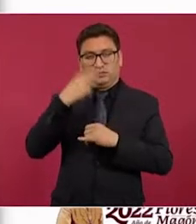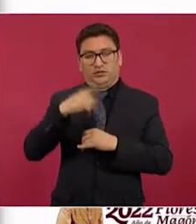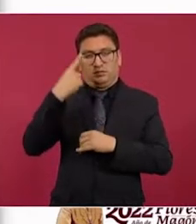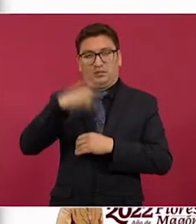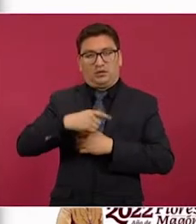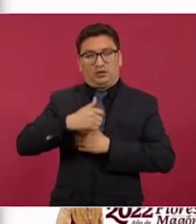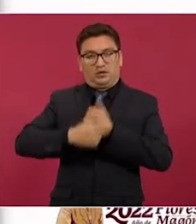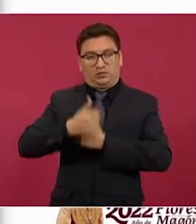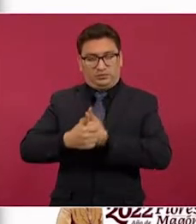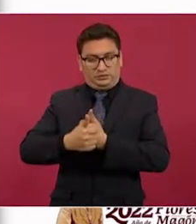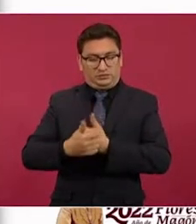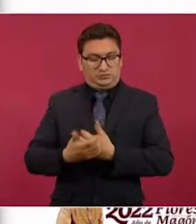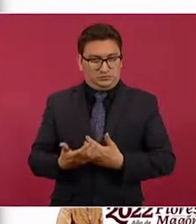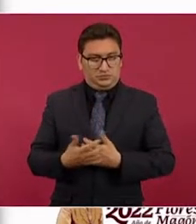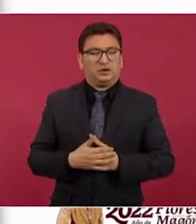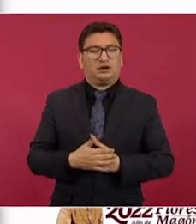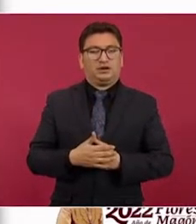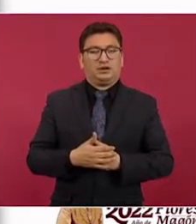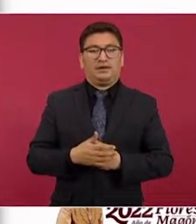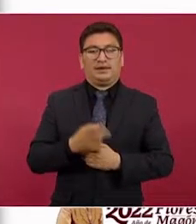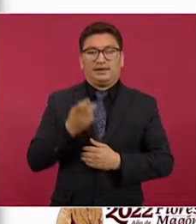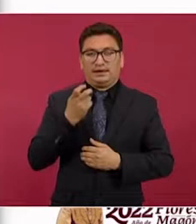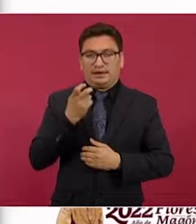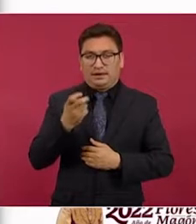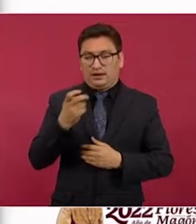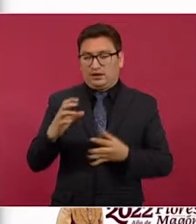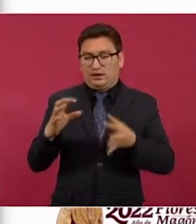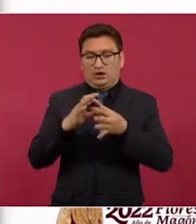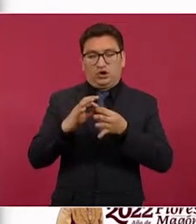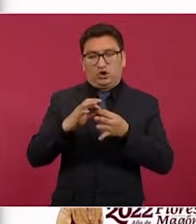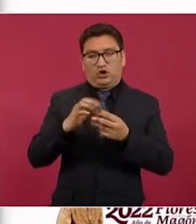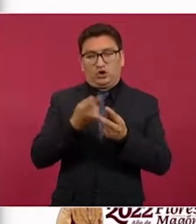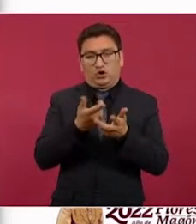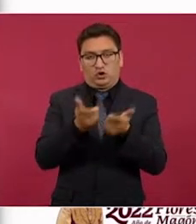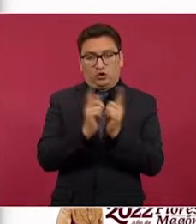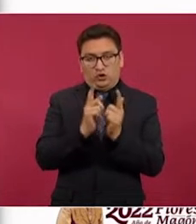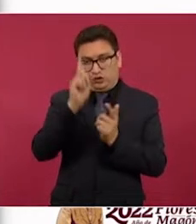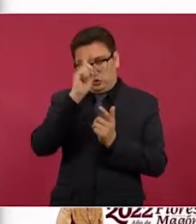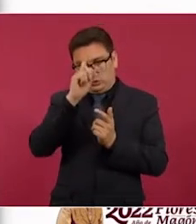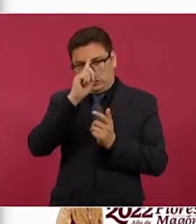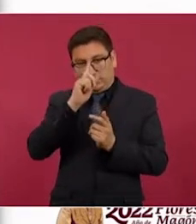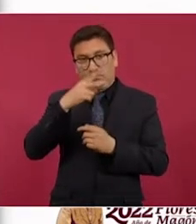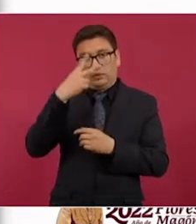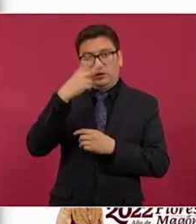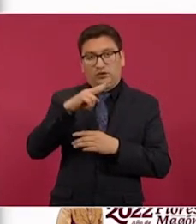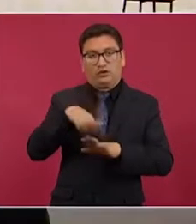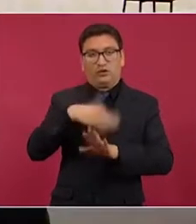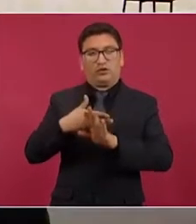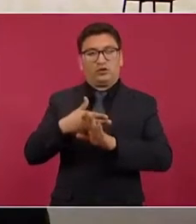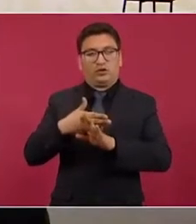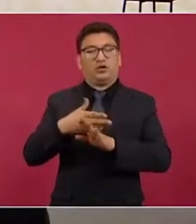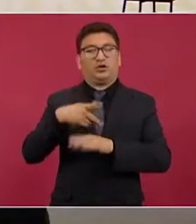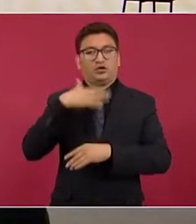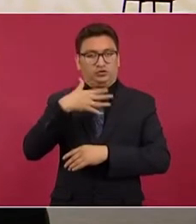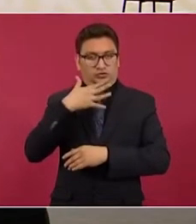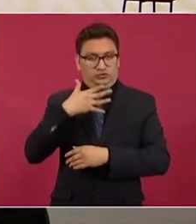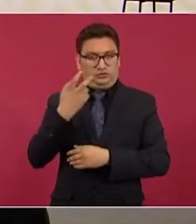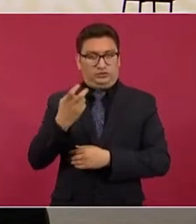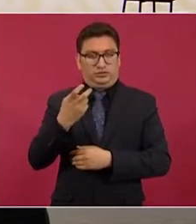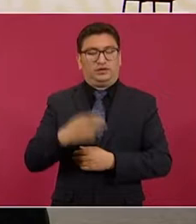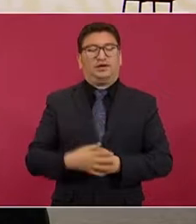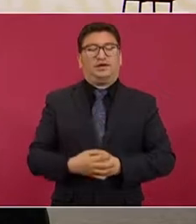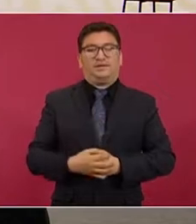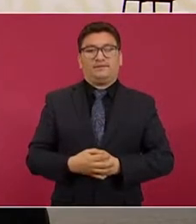Competitividad, que comparten consejeros con mexicanos contra la corrupción. Todas